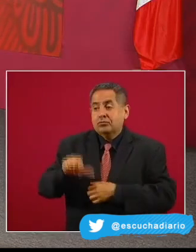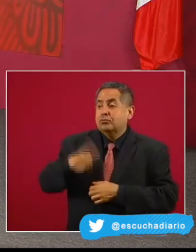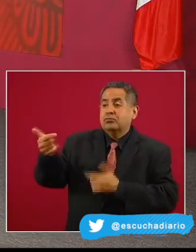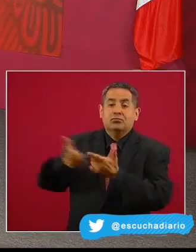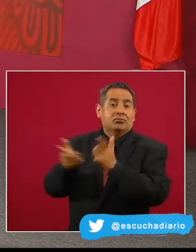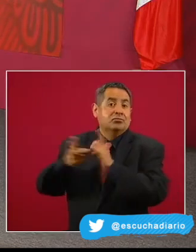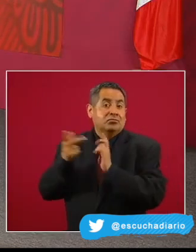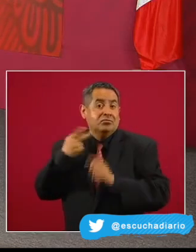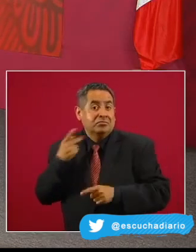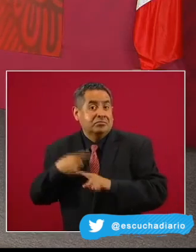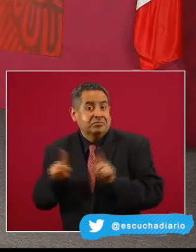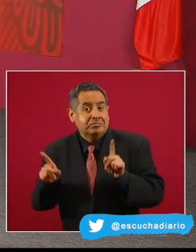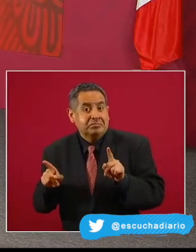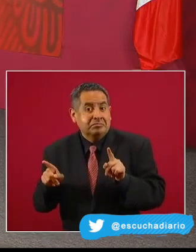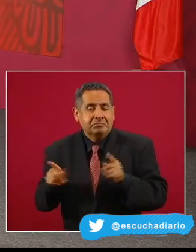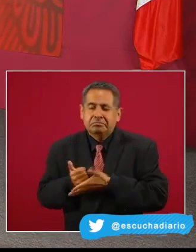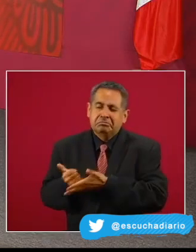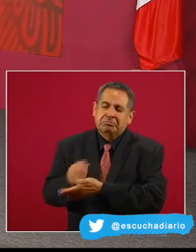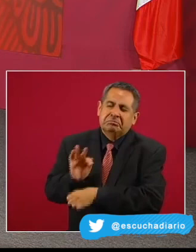partido.